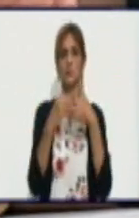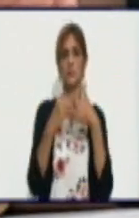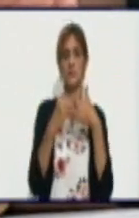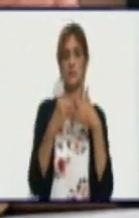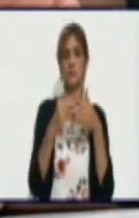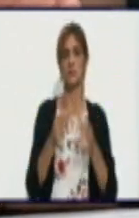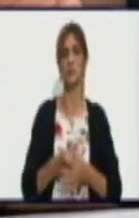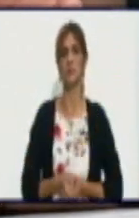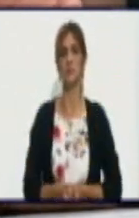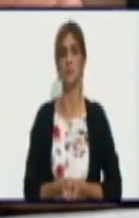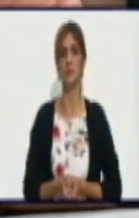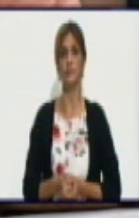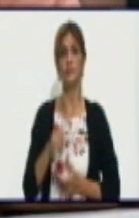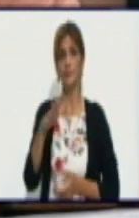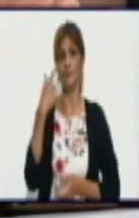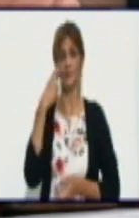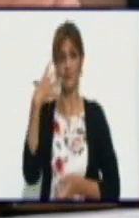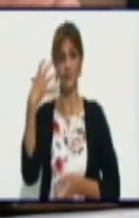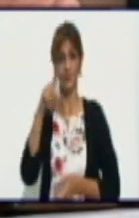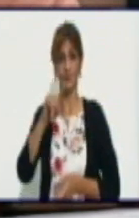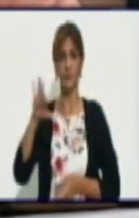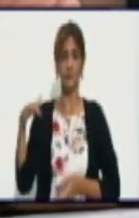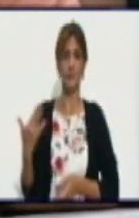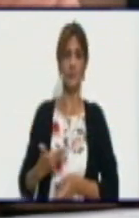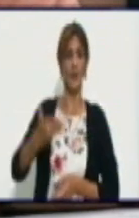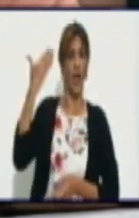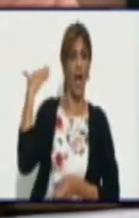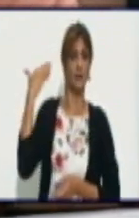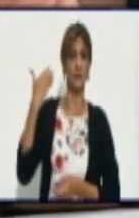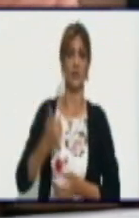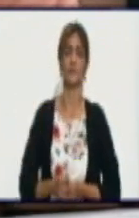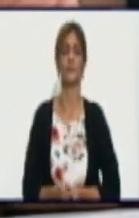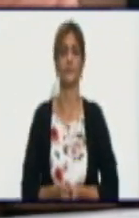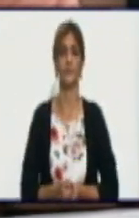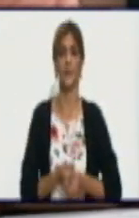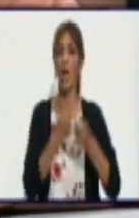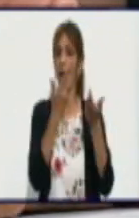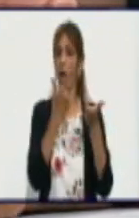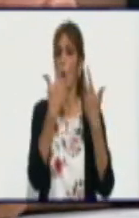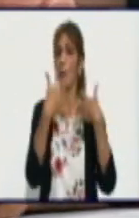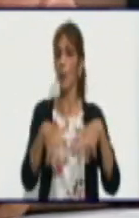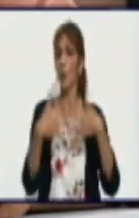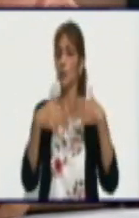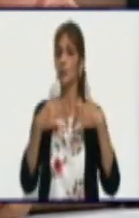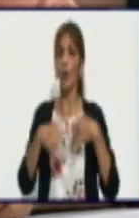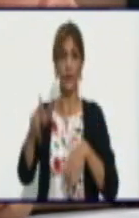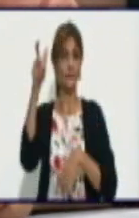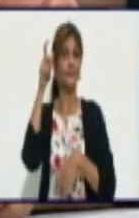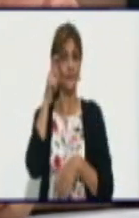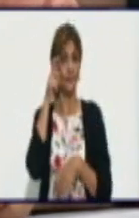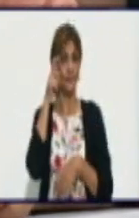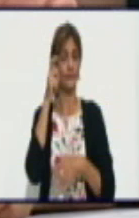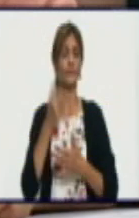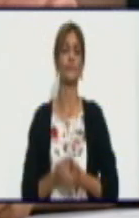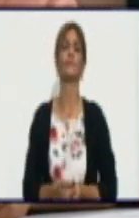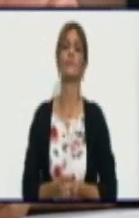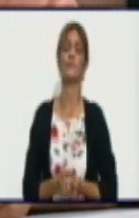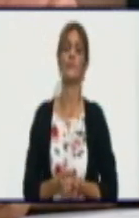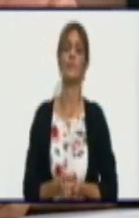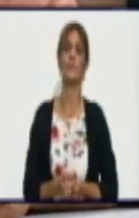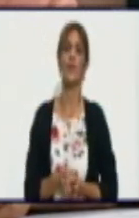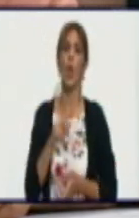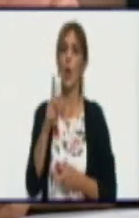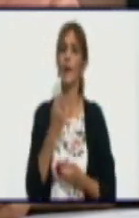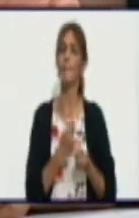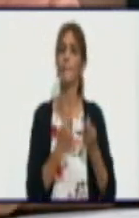antes los productores de ganado menor, es decir, ovino, caprino, cunícula, lo que ellos producían se